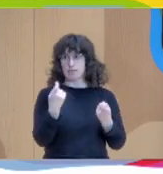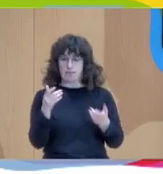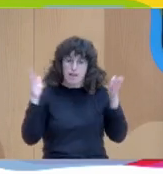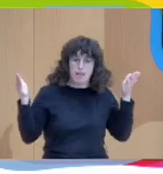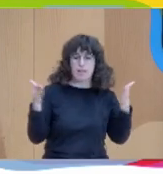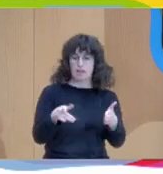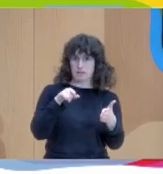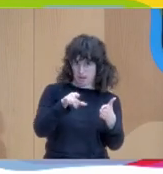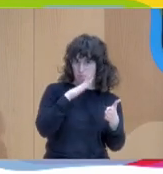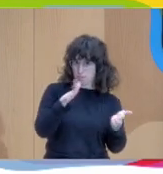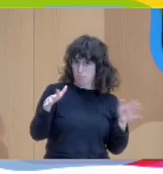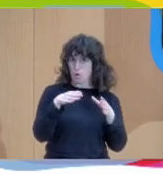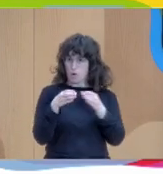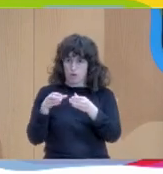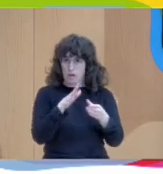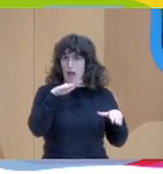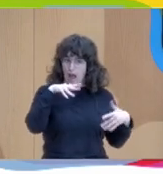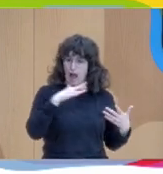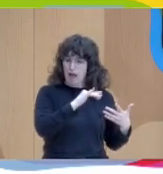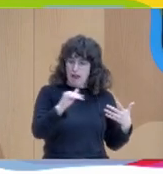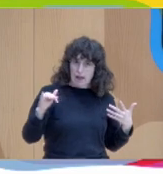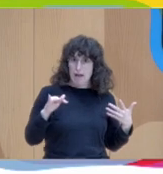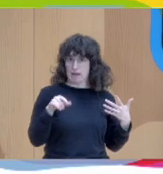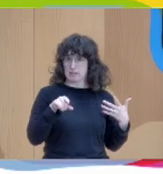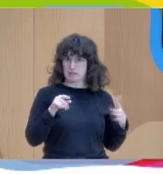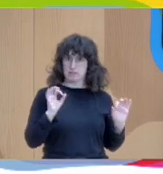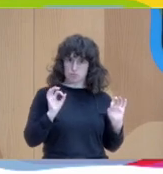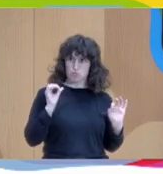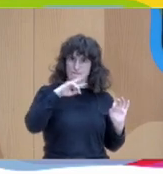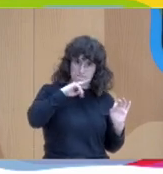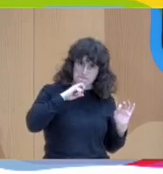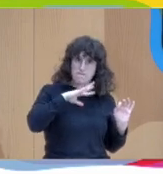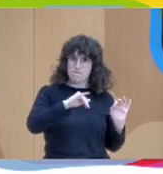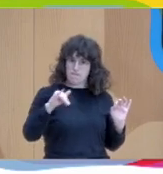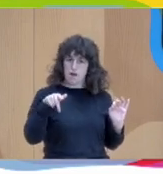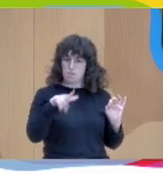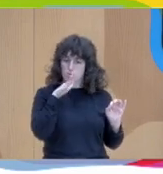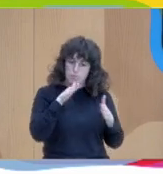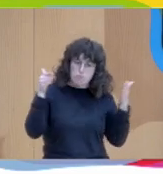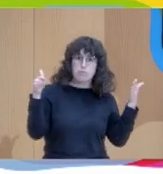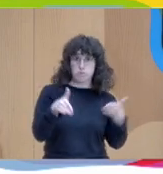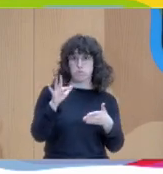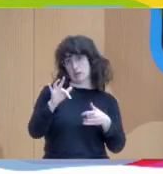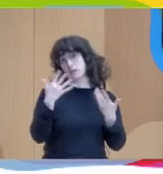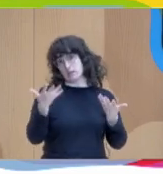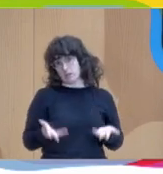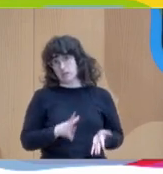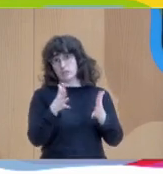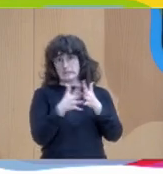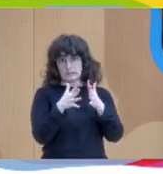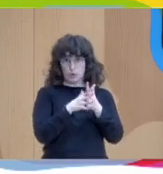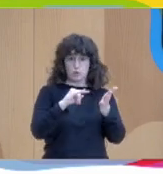son un tesoro y una oportunidad y pondría el foco ahí y incluirlas por supuesto en esa estructura dentro de los sistemas